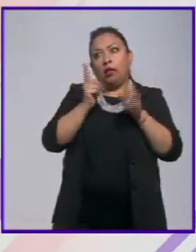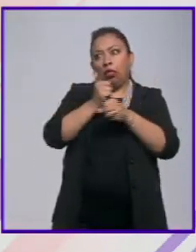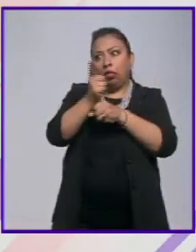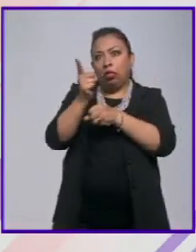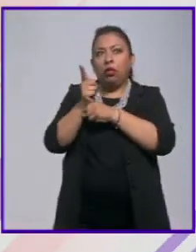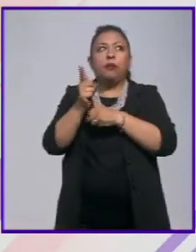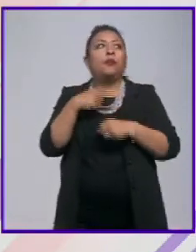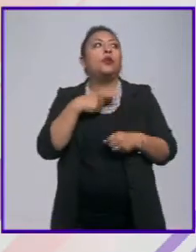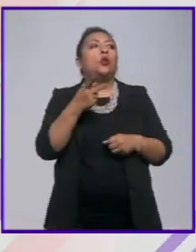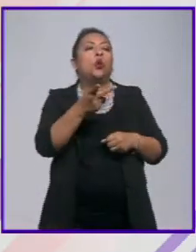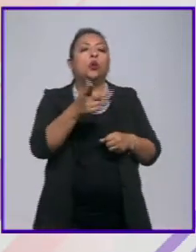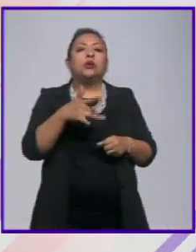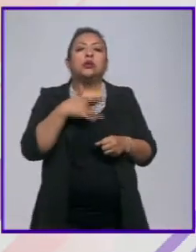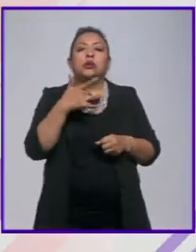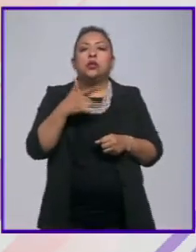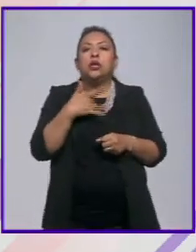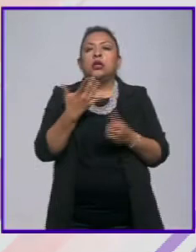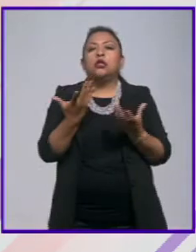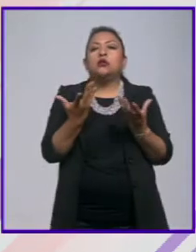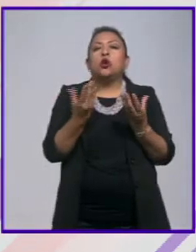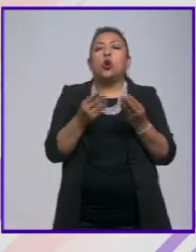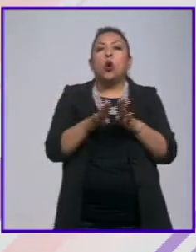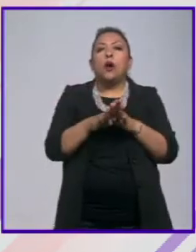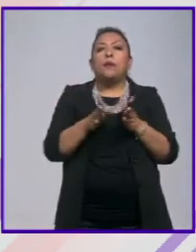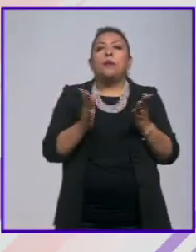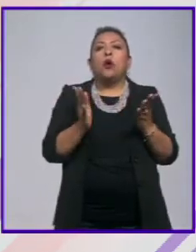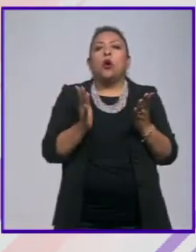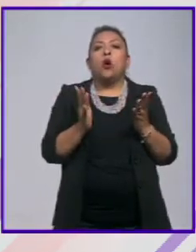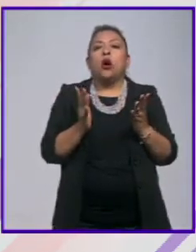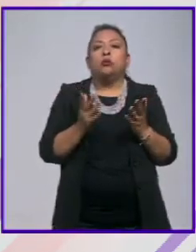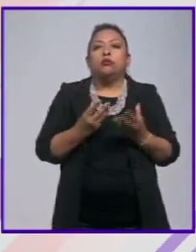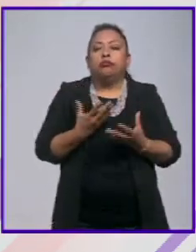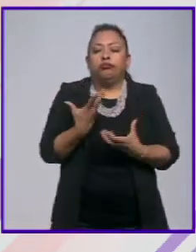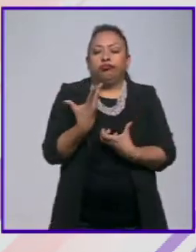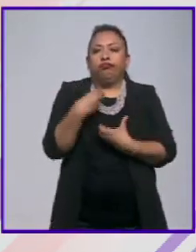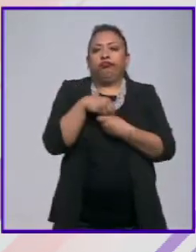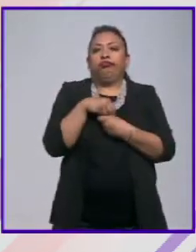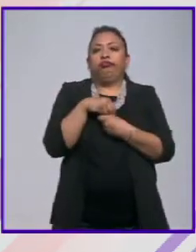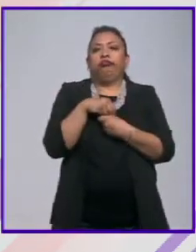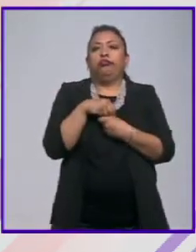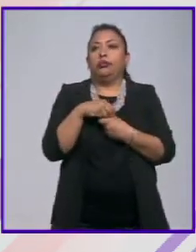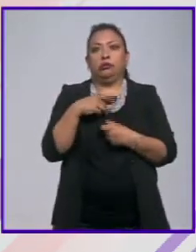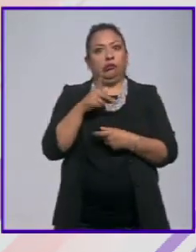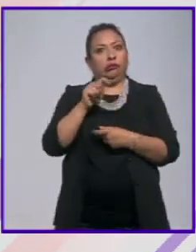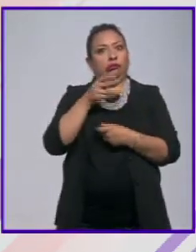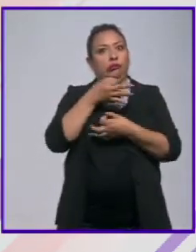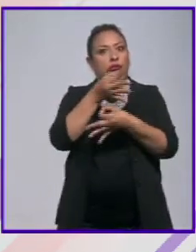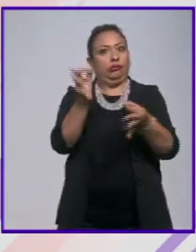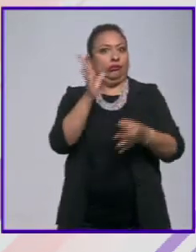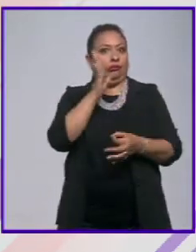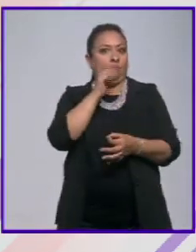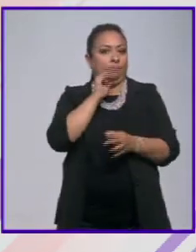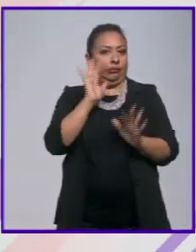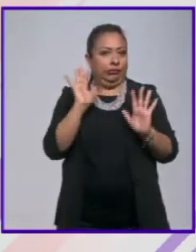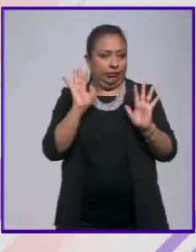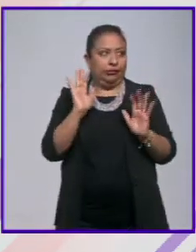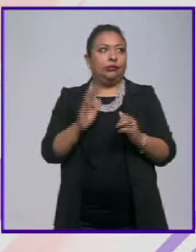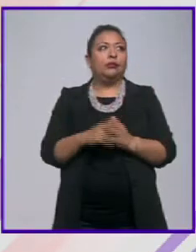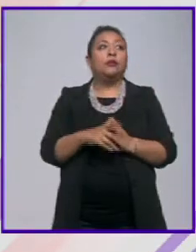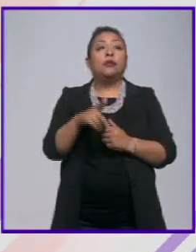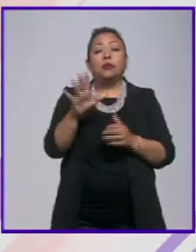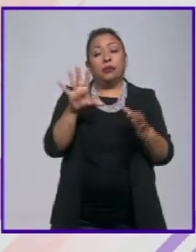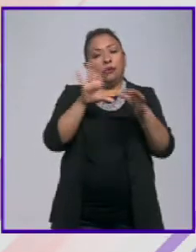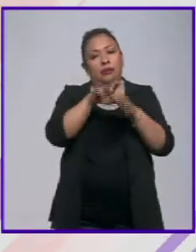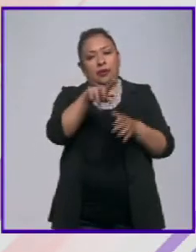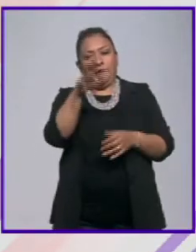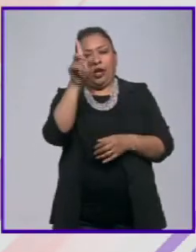Rafael ¿cuáles son tus impulsos instintivos? reprimidos no los puedo decir en televisión pero bueno de acuerdo con